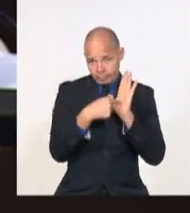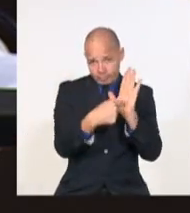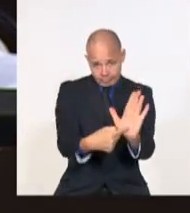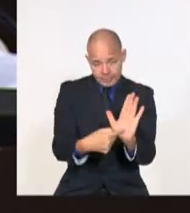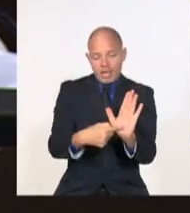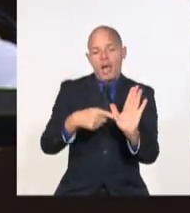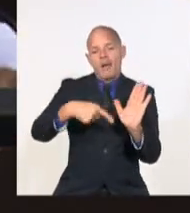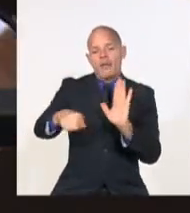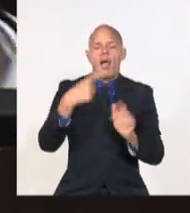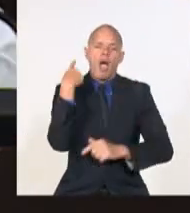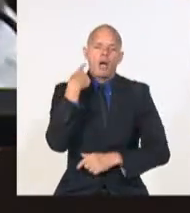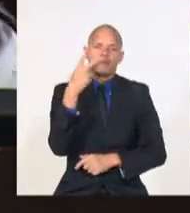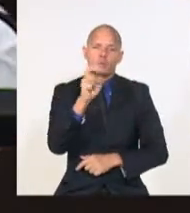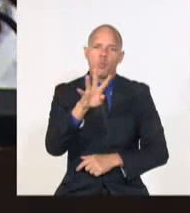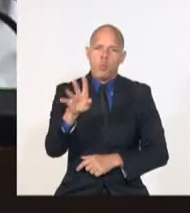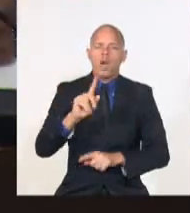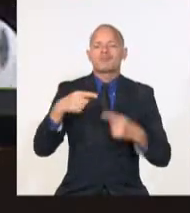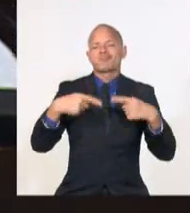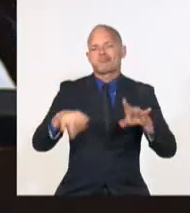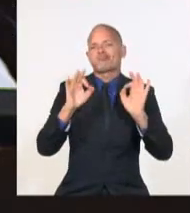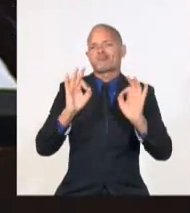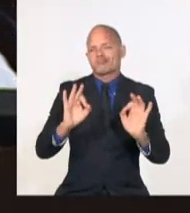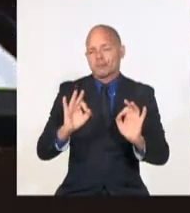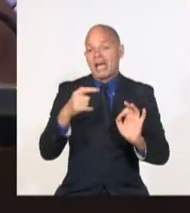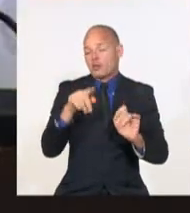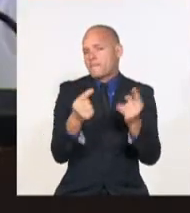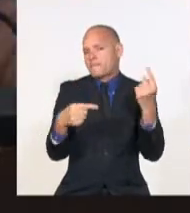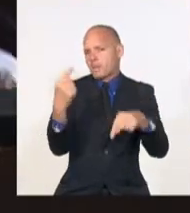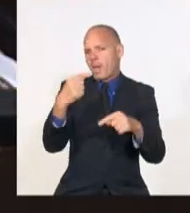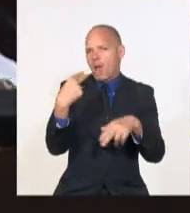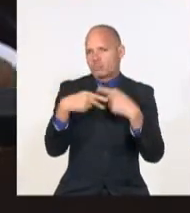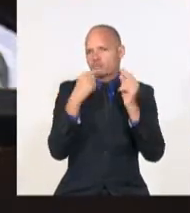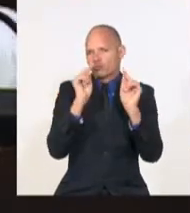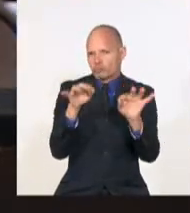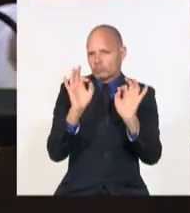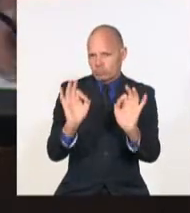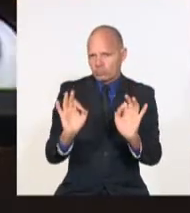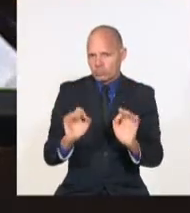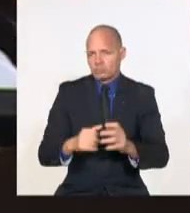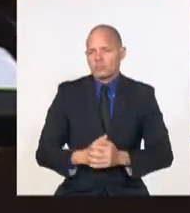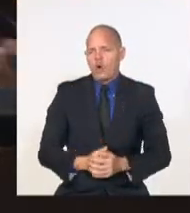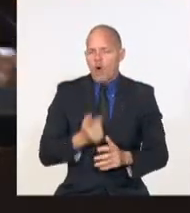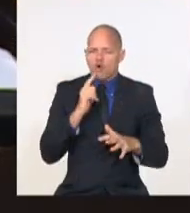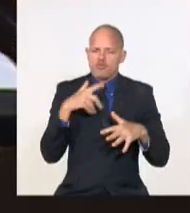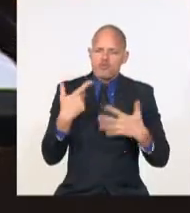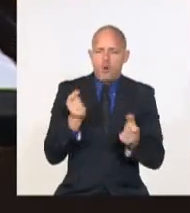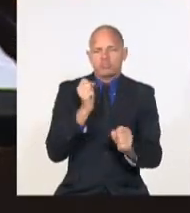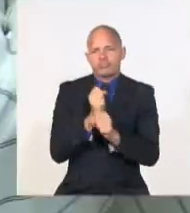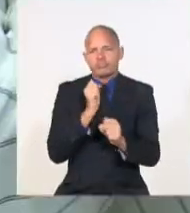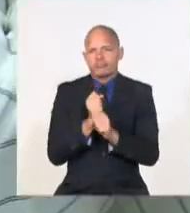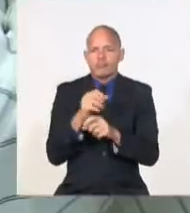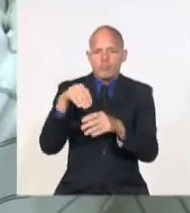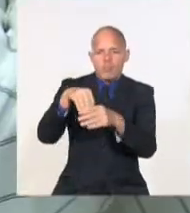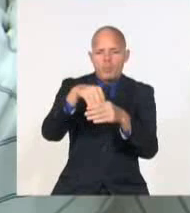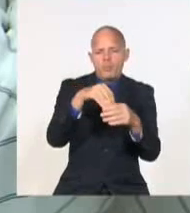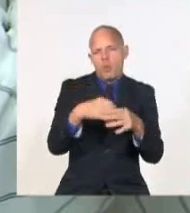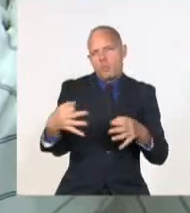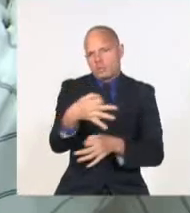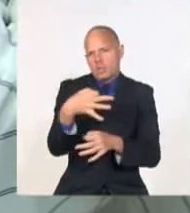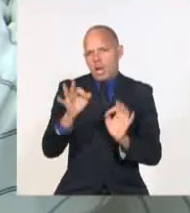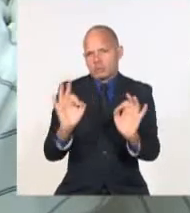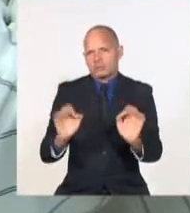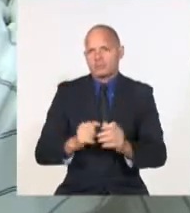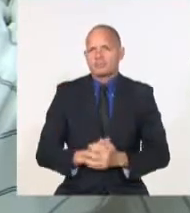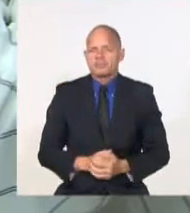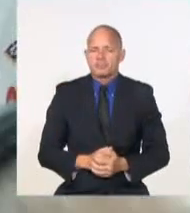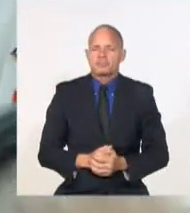específica para el 24 vamos a hacer el primer ejercicio para que funcionen los sistemas productivos municipales que nos están planteando. En los